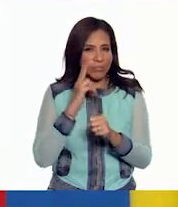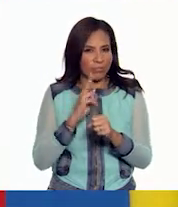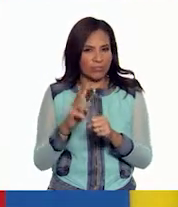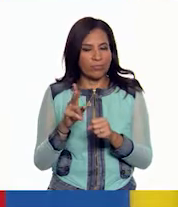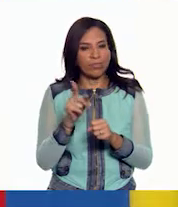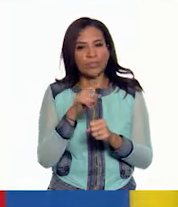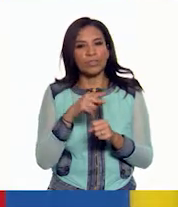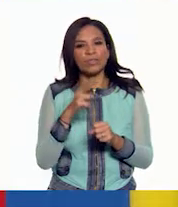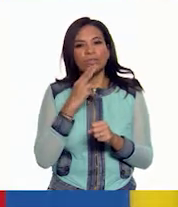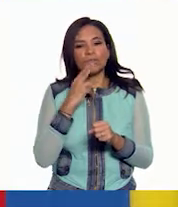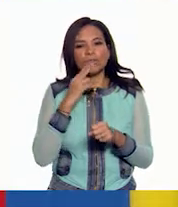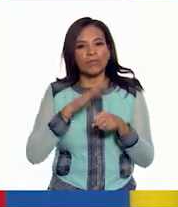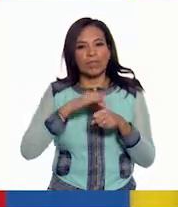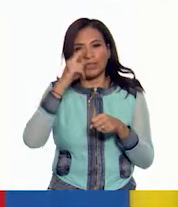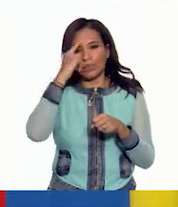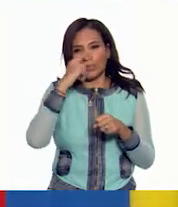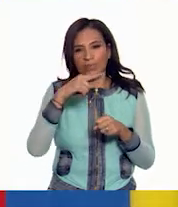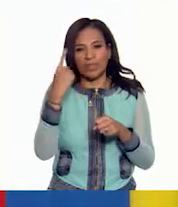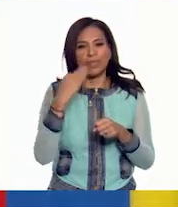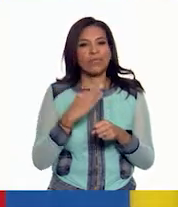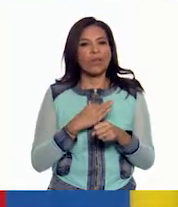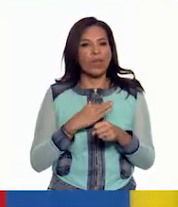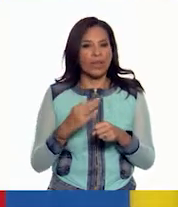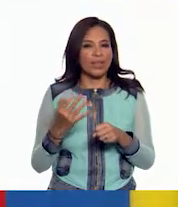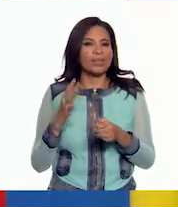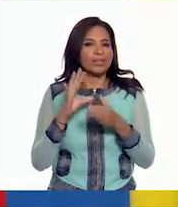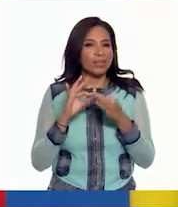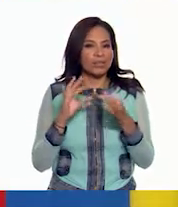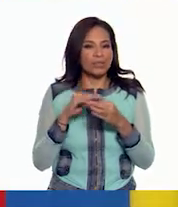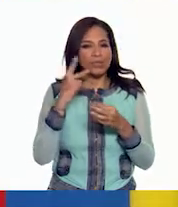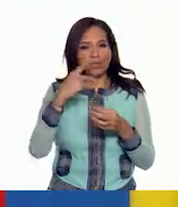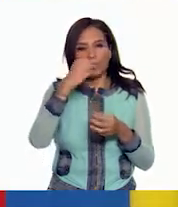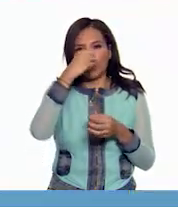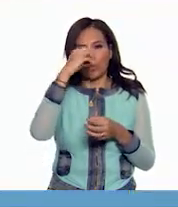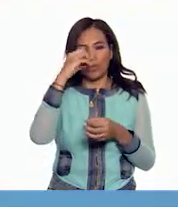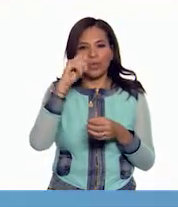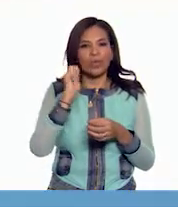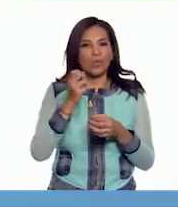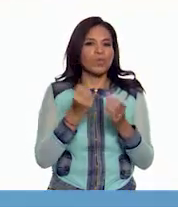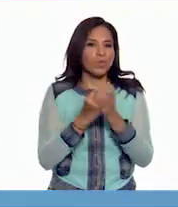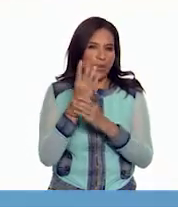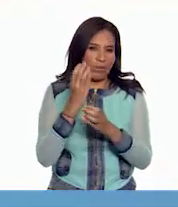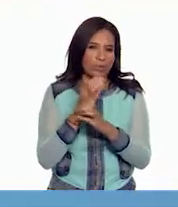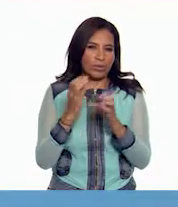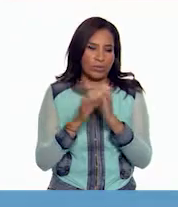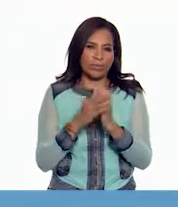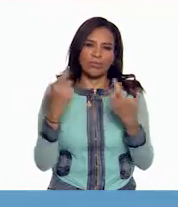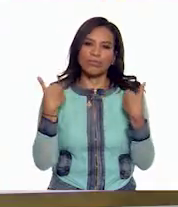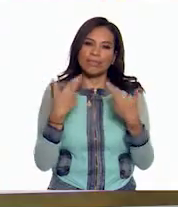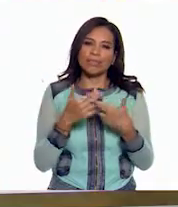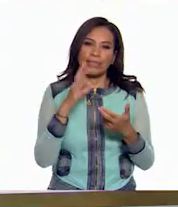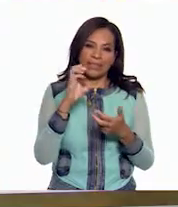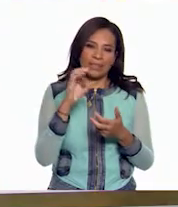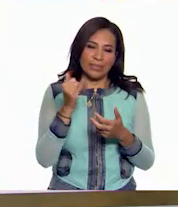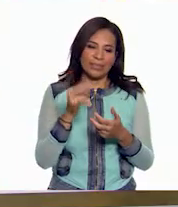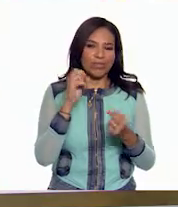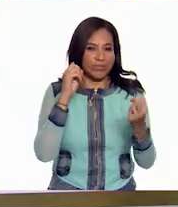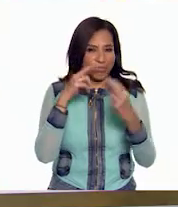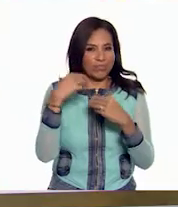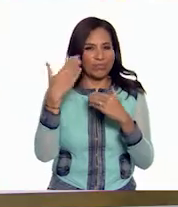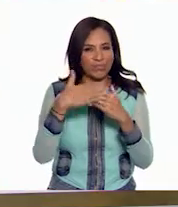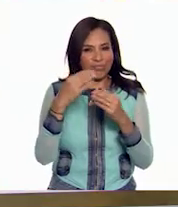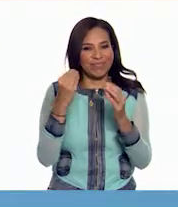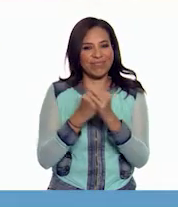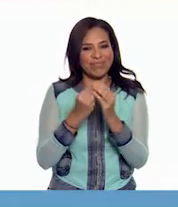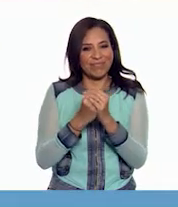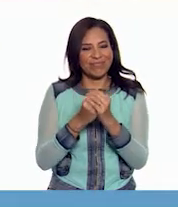les serán ya más familiares y podrán contarnos su opinión sobre los mismos. Maestra Ceci, nos vemos en la siguiente